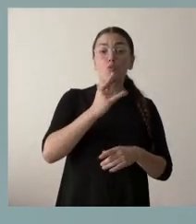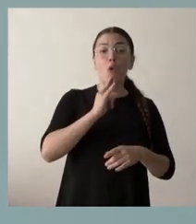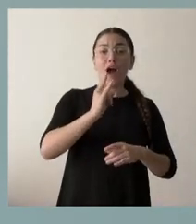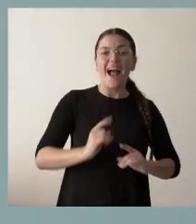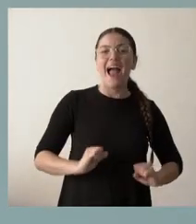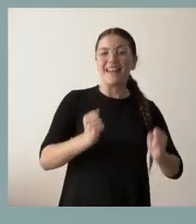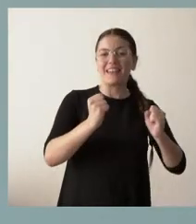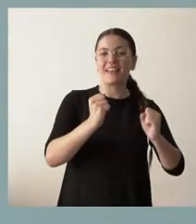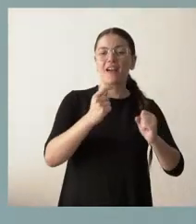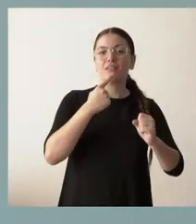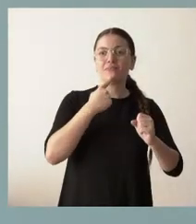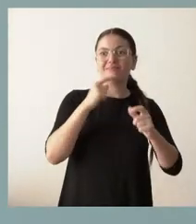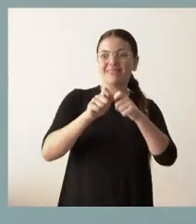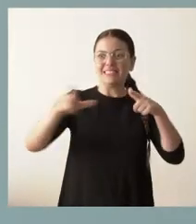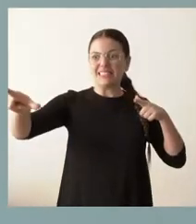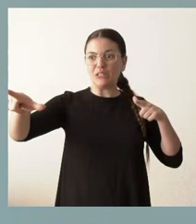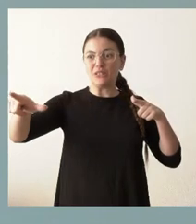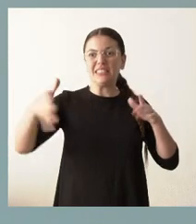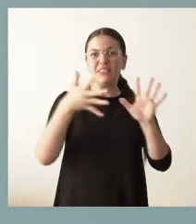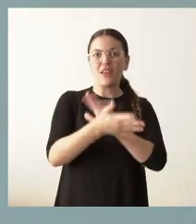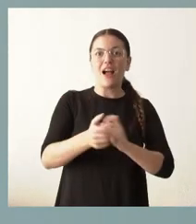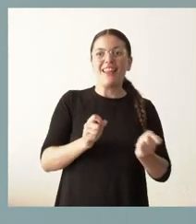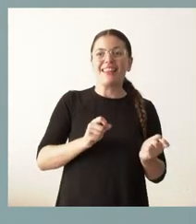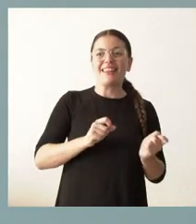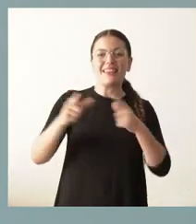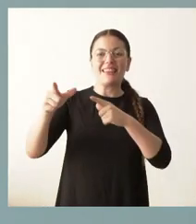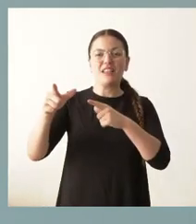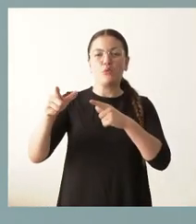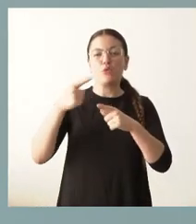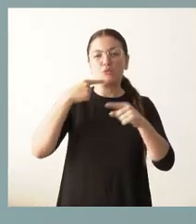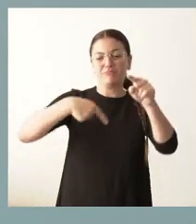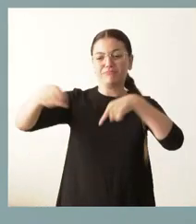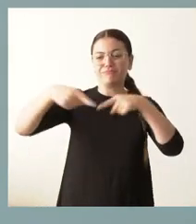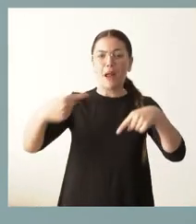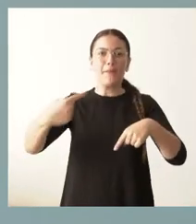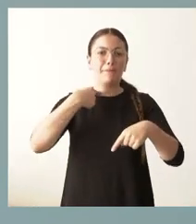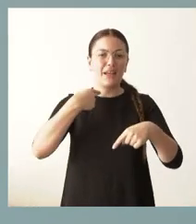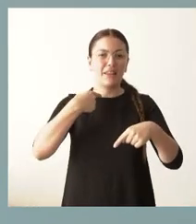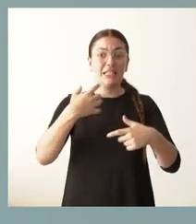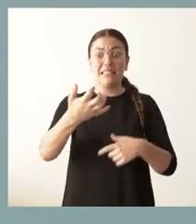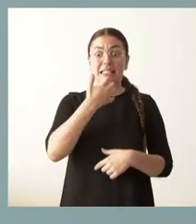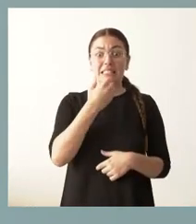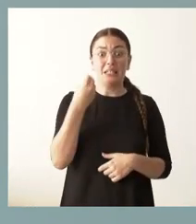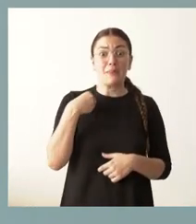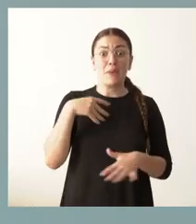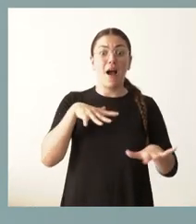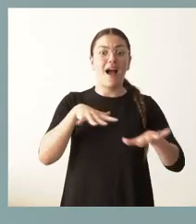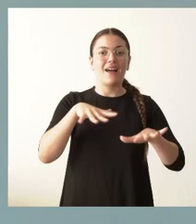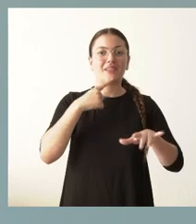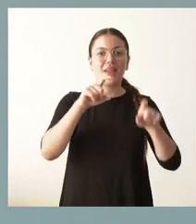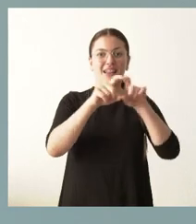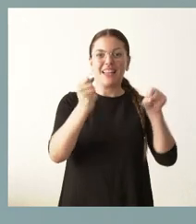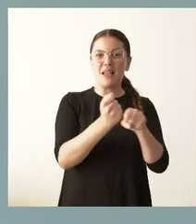pues hay una pérdida muy relevante en la distribución. Esta pérdida la podríamos evitar si las actividades generadoras de empleo se ubicaran en las